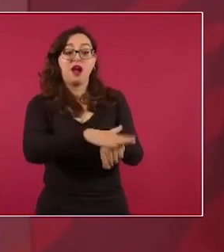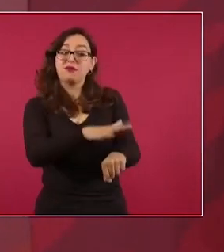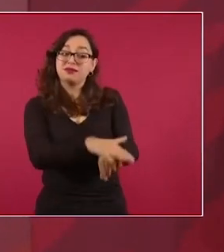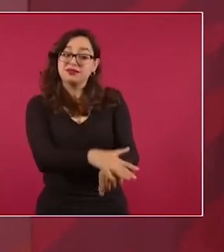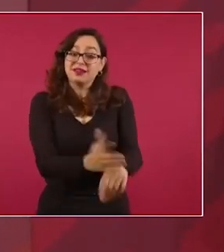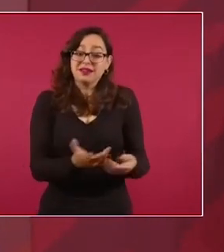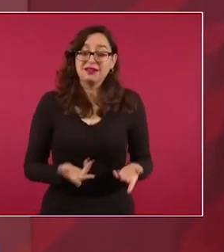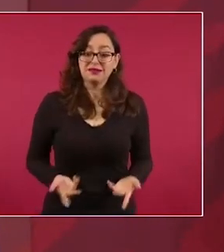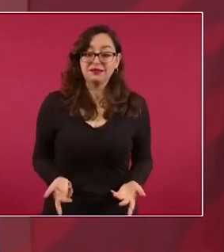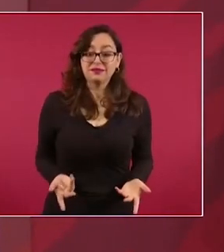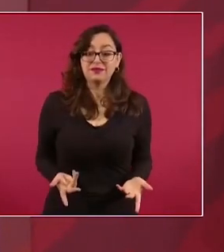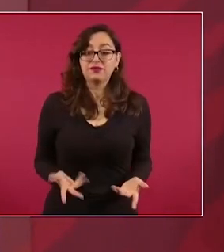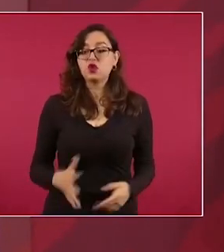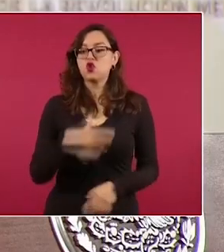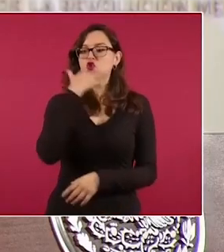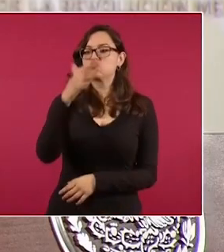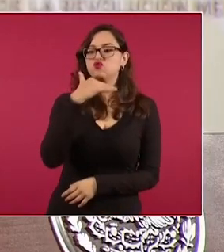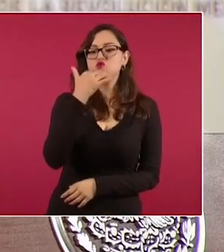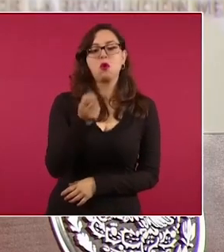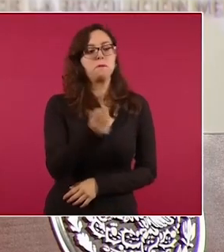corrupción, de privilegios.